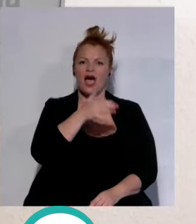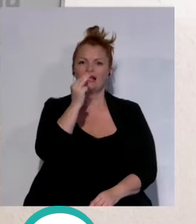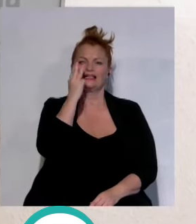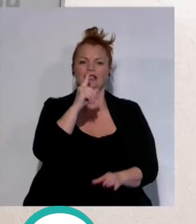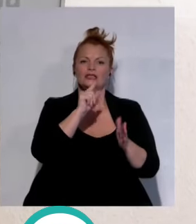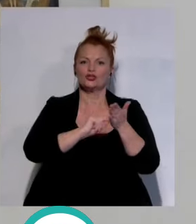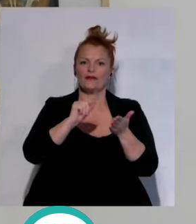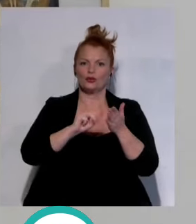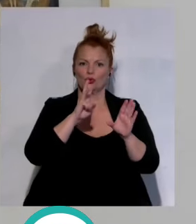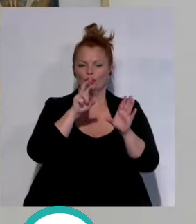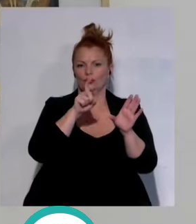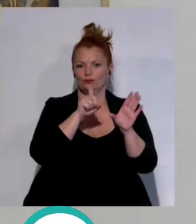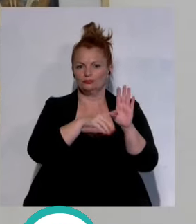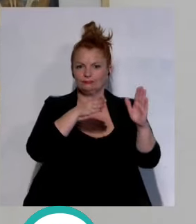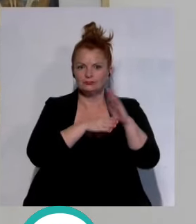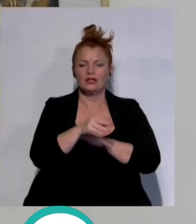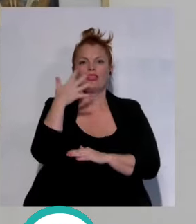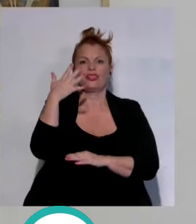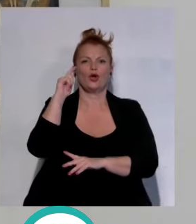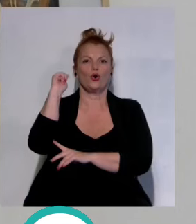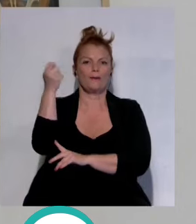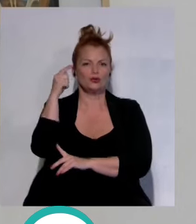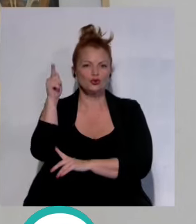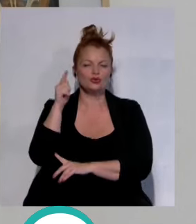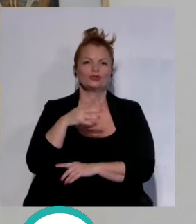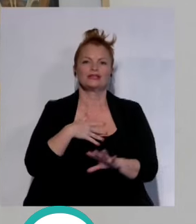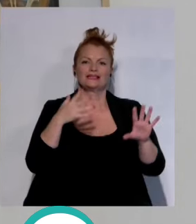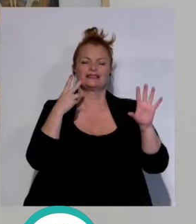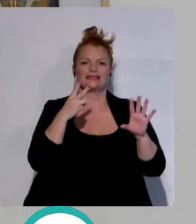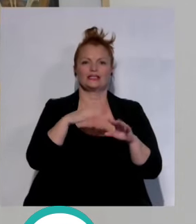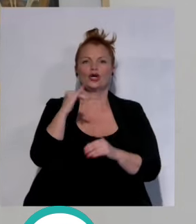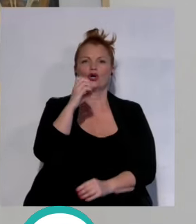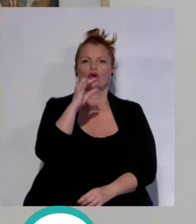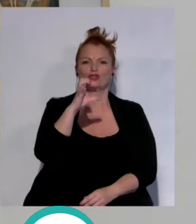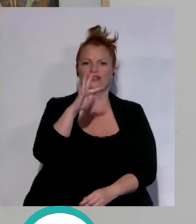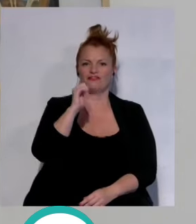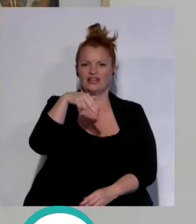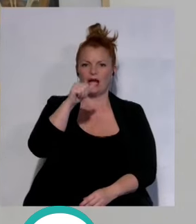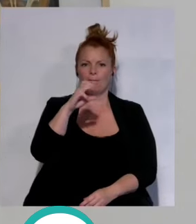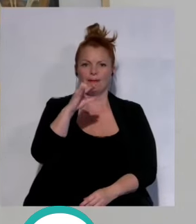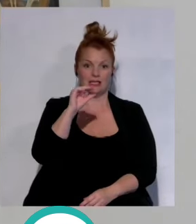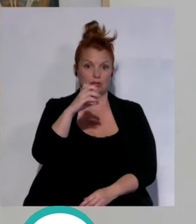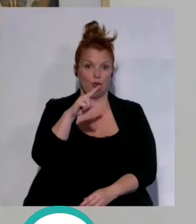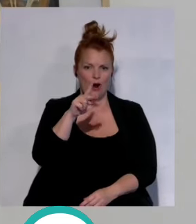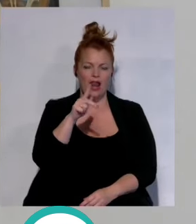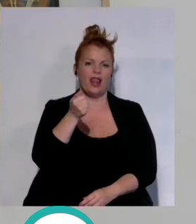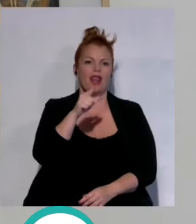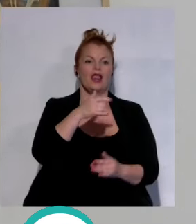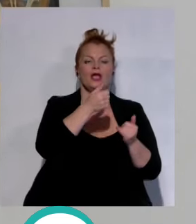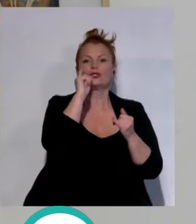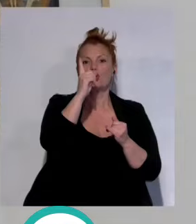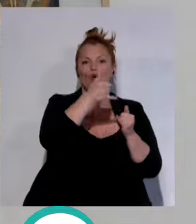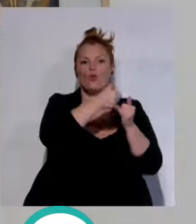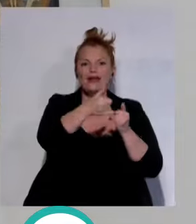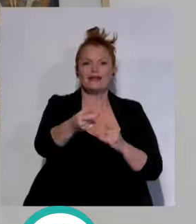de nuevo ingreso, cinco en el Campo del Sur y siete en el Colegio Josefina Pascual. Los tres cuentan con una sola línea